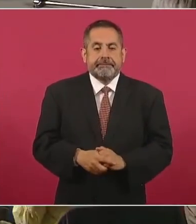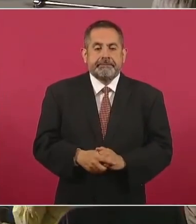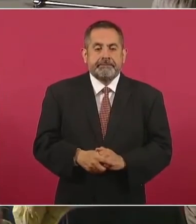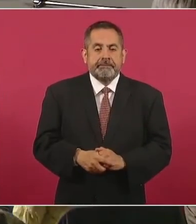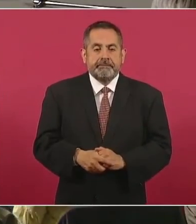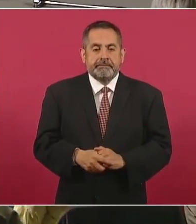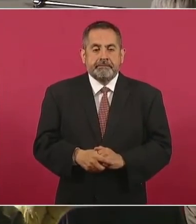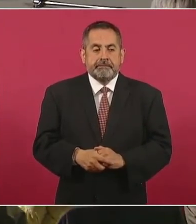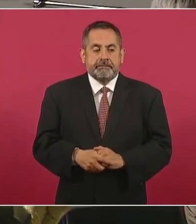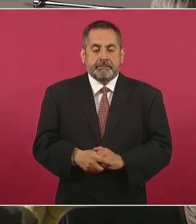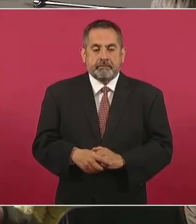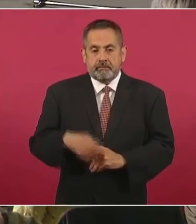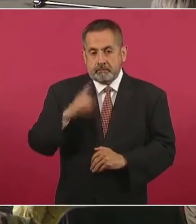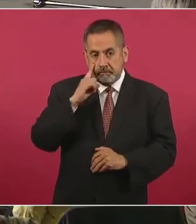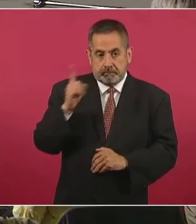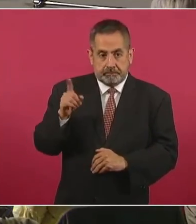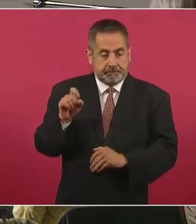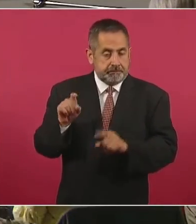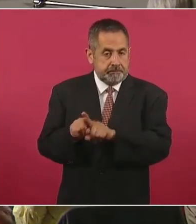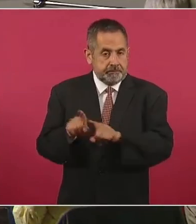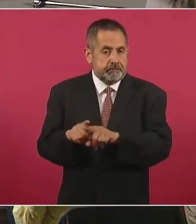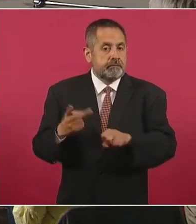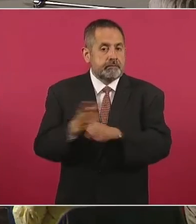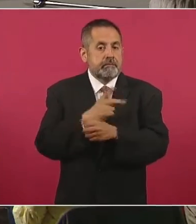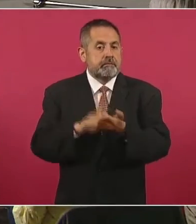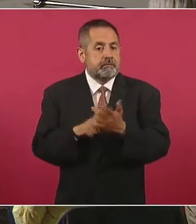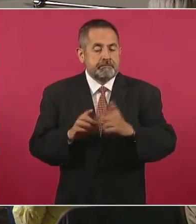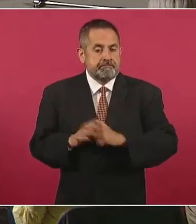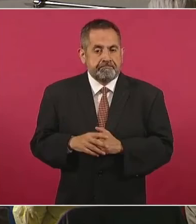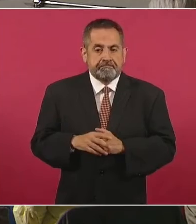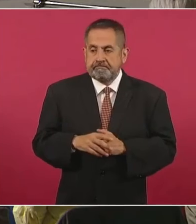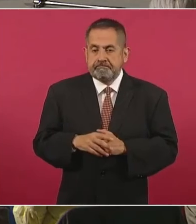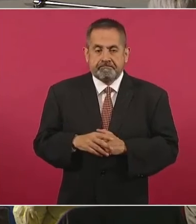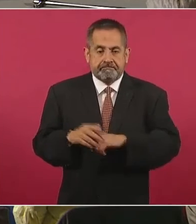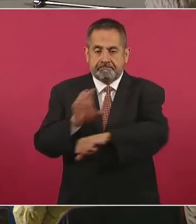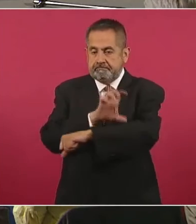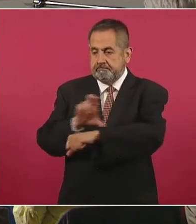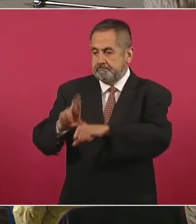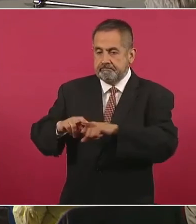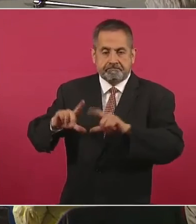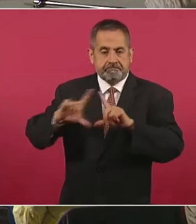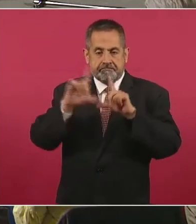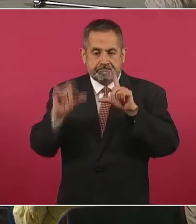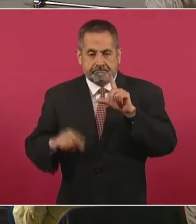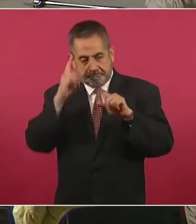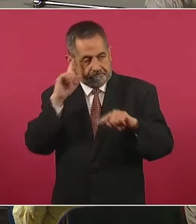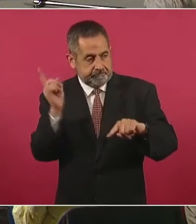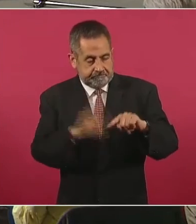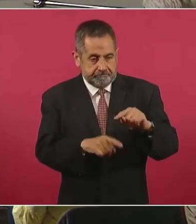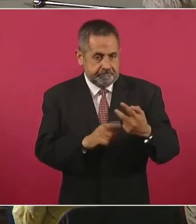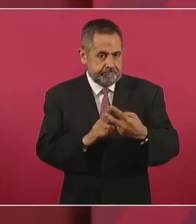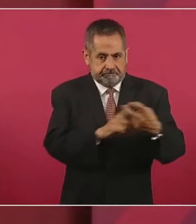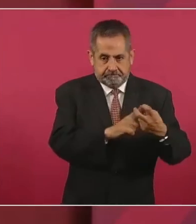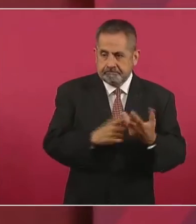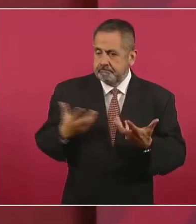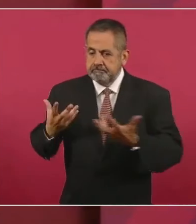Aquí también se ve los resultados del trabajo de la Coordinación Nacional Antisecuestro y de las